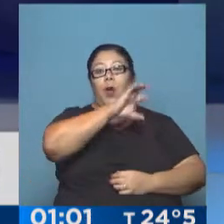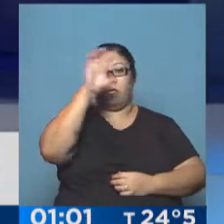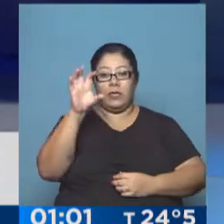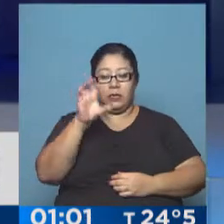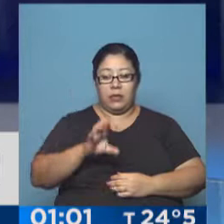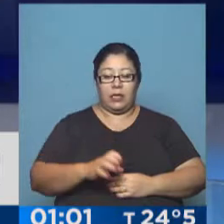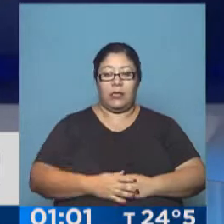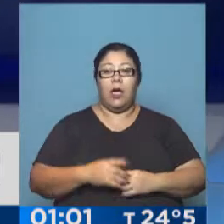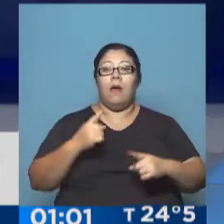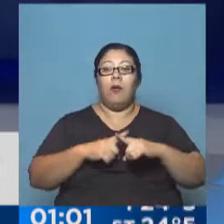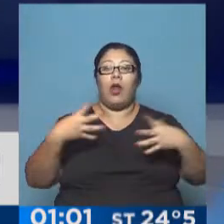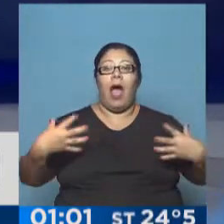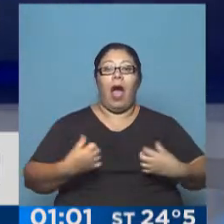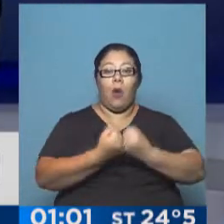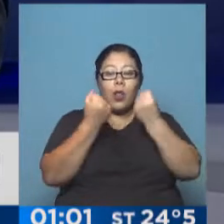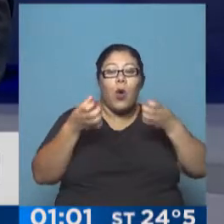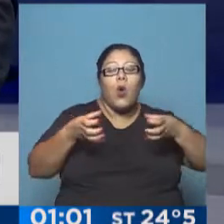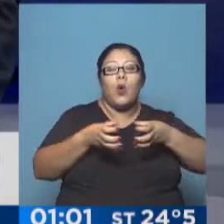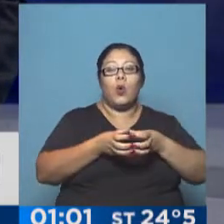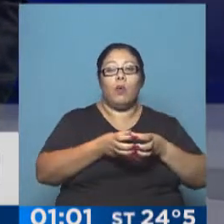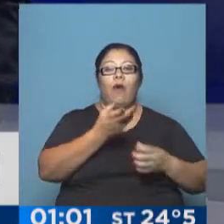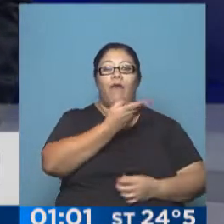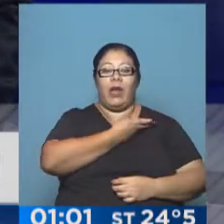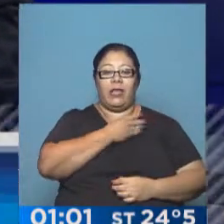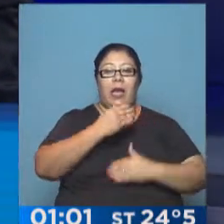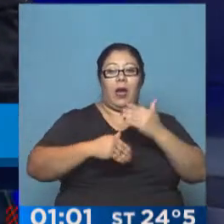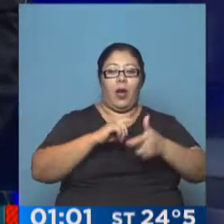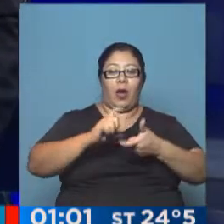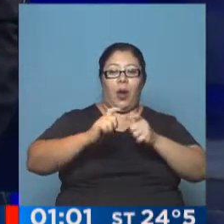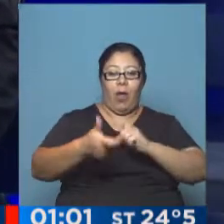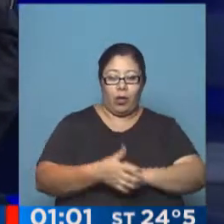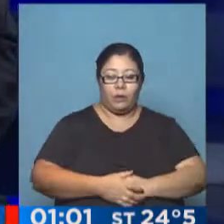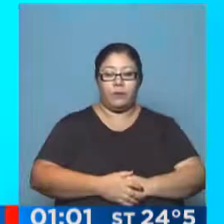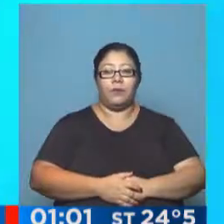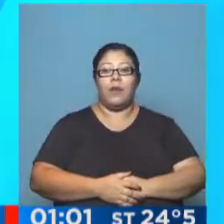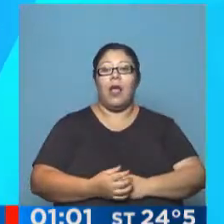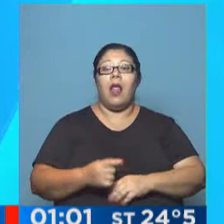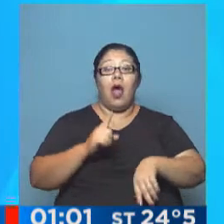acuerdo alcanzado con el Frente Renovador. Una en punto, tiempo de compartir más noticias de nuestro país.